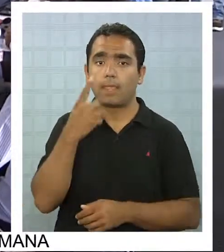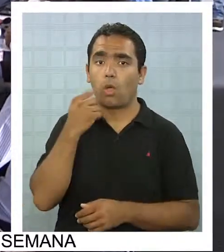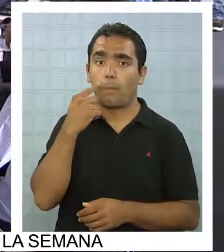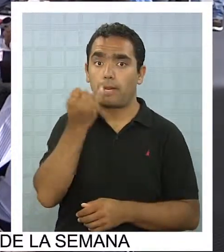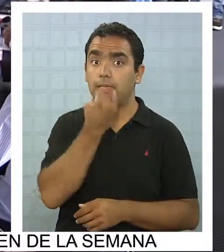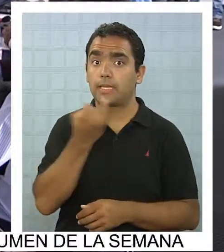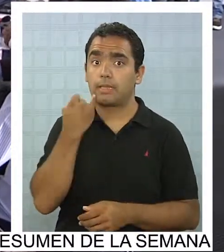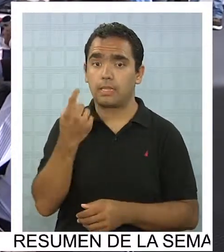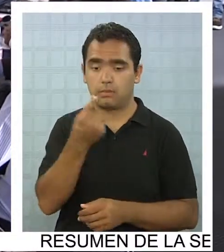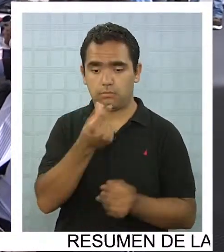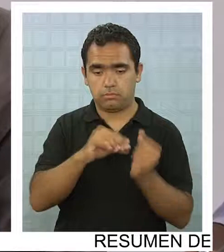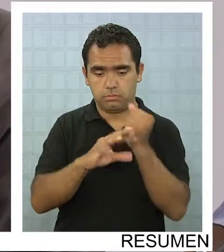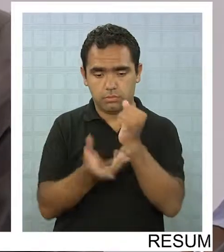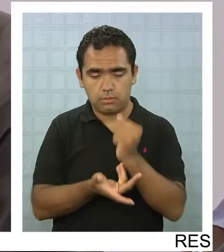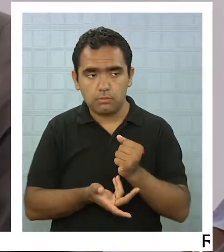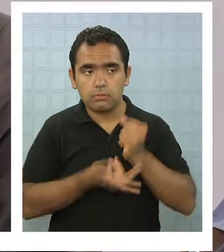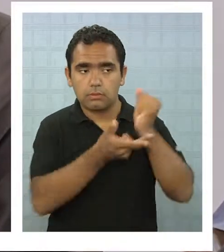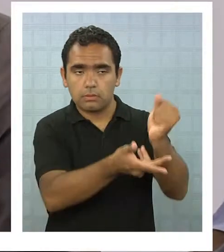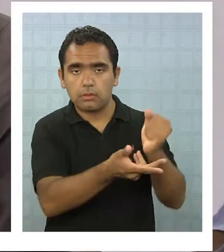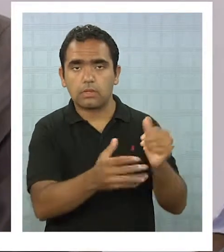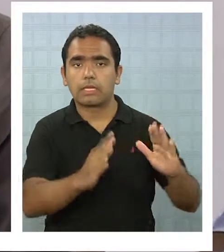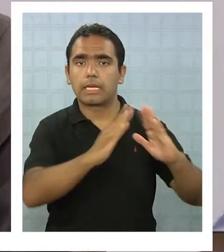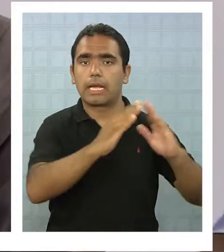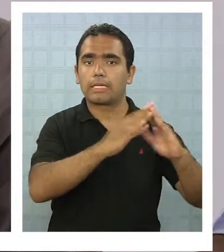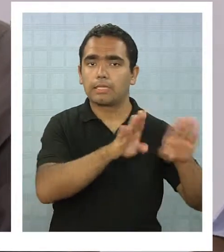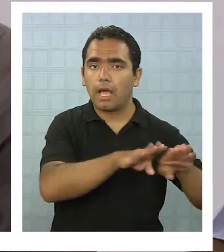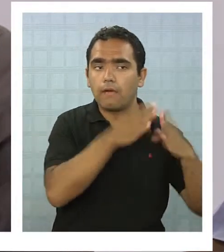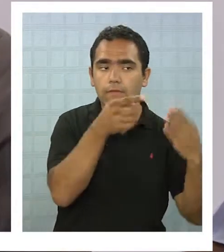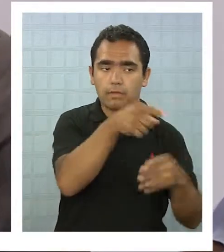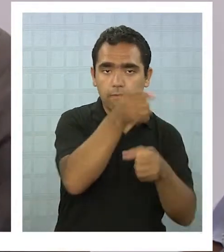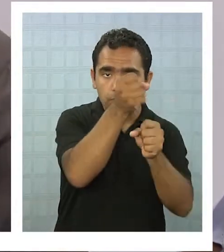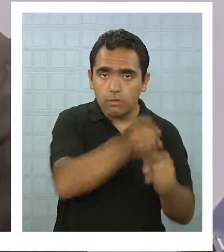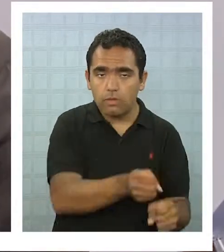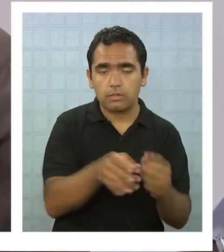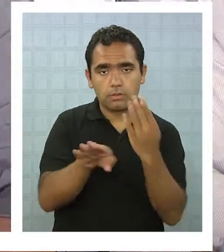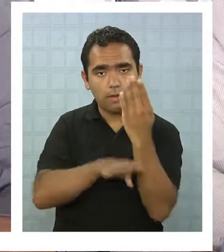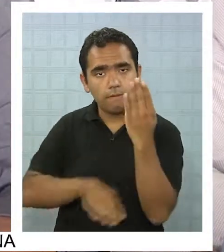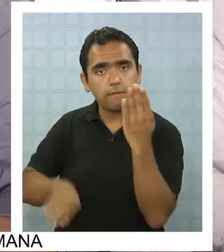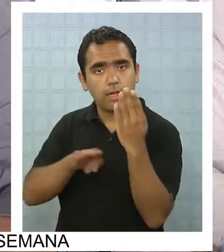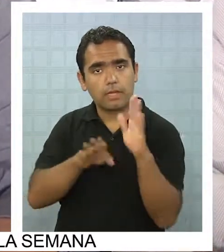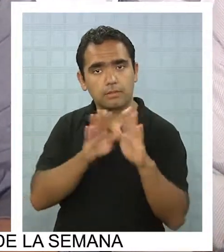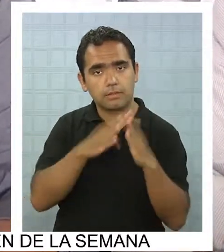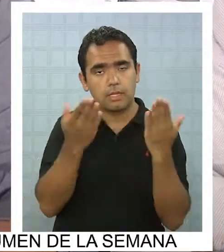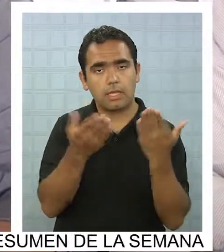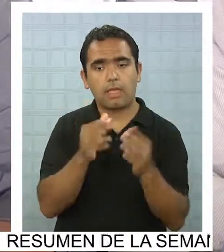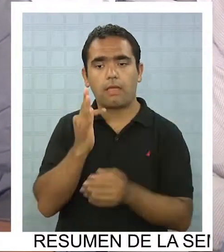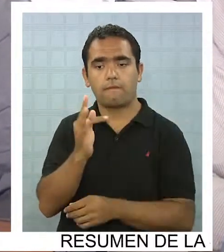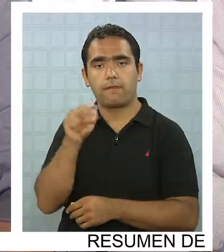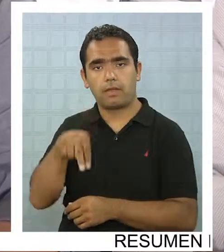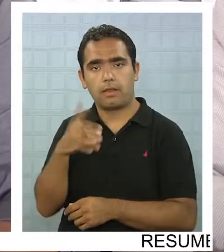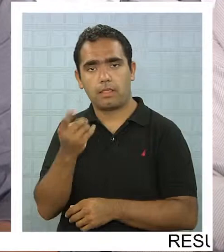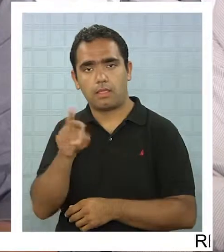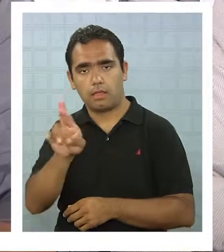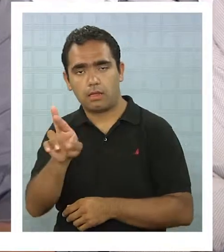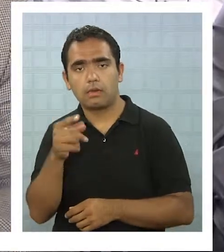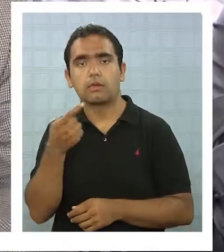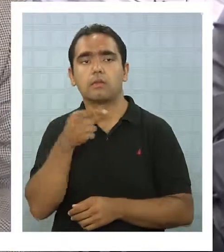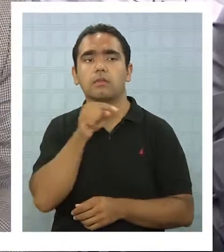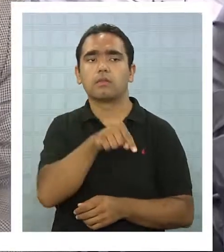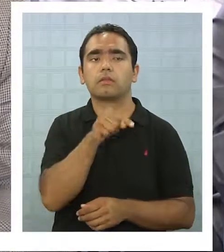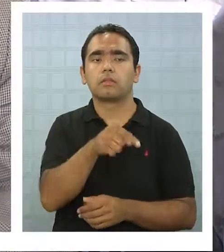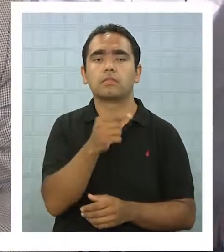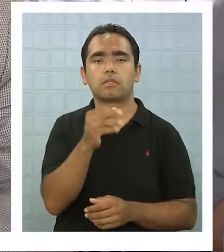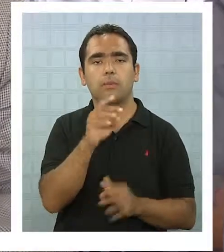intendente, los fondos fueron entregados a la Fundación Casa Abierta según las bases del FNDR y esos fondos fueron